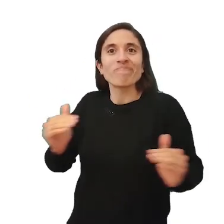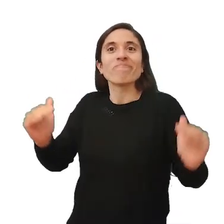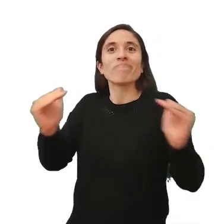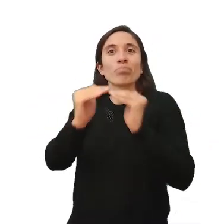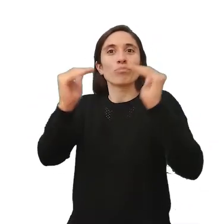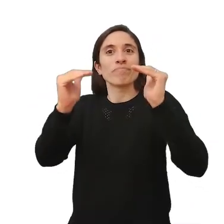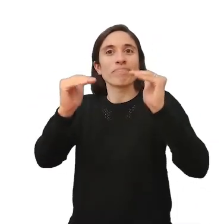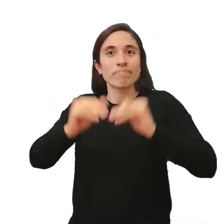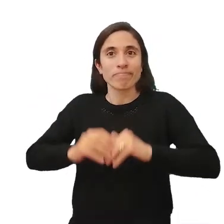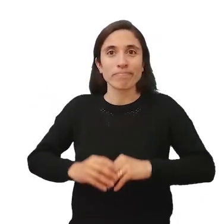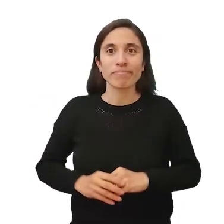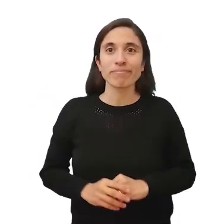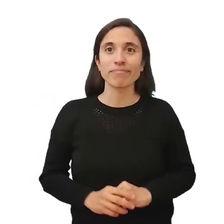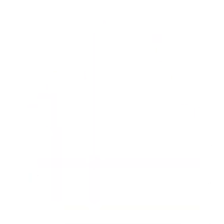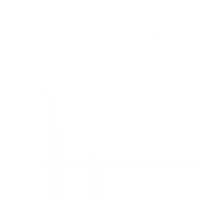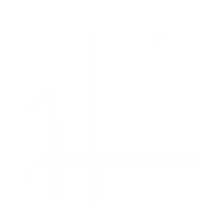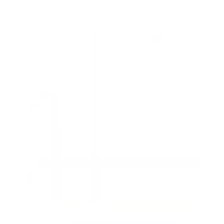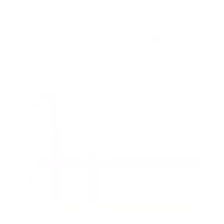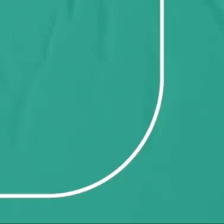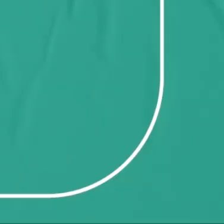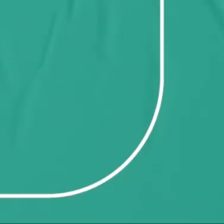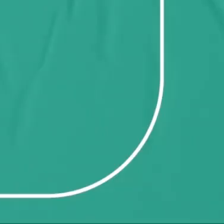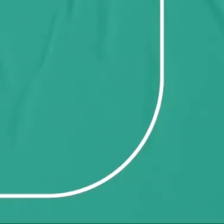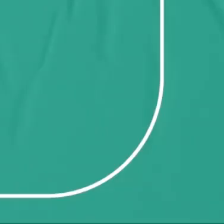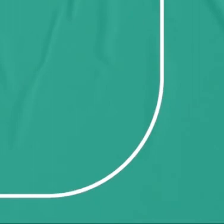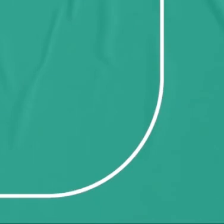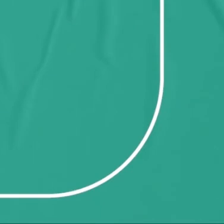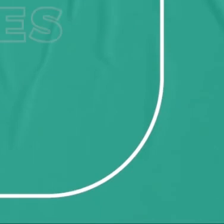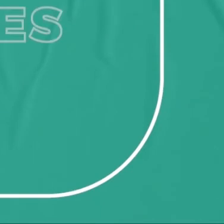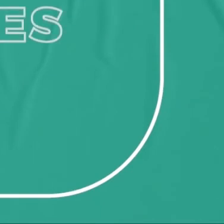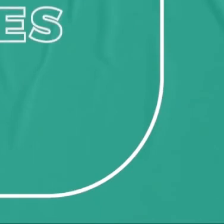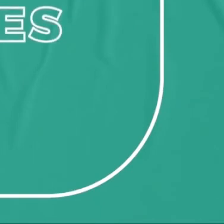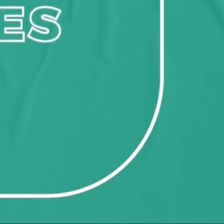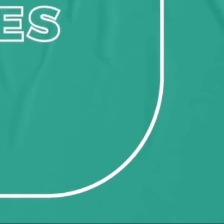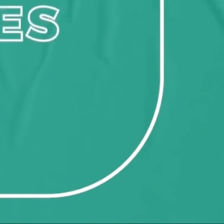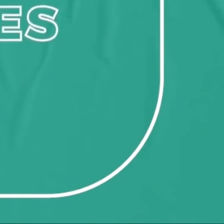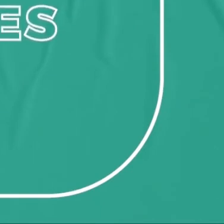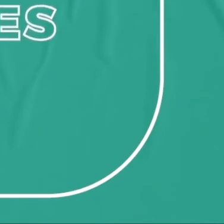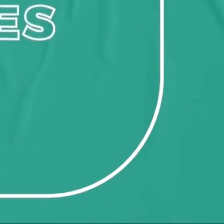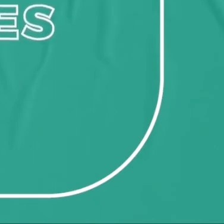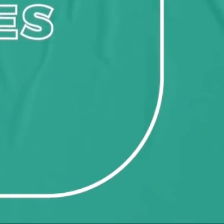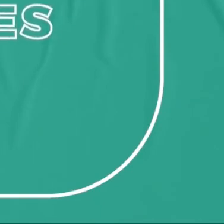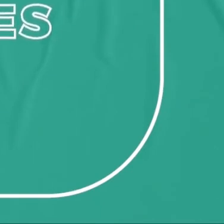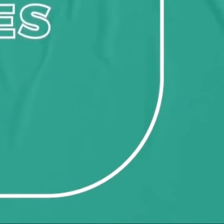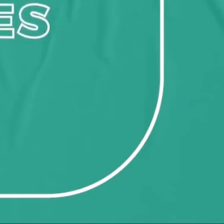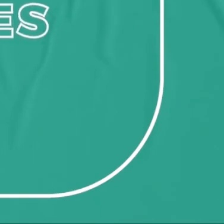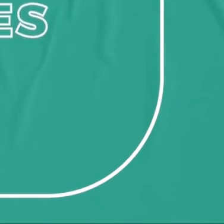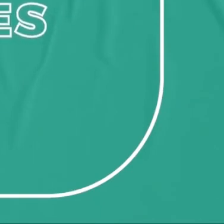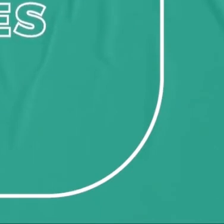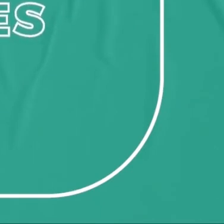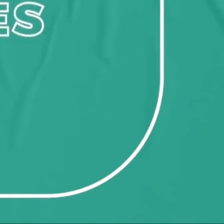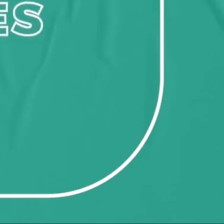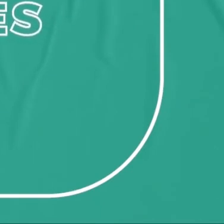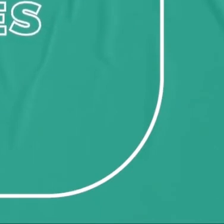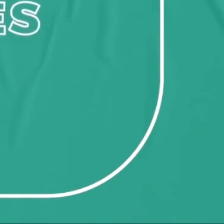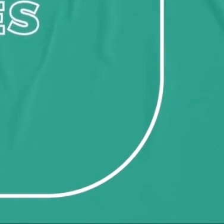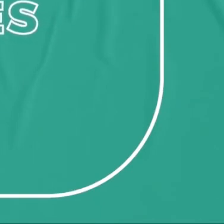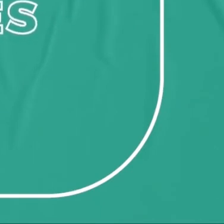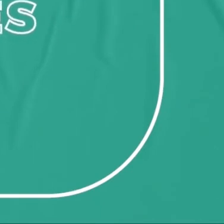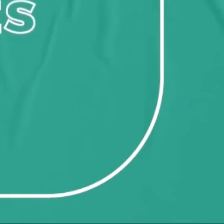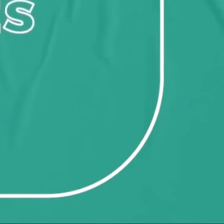igualitario para todas las personas. Premio Fundación Abón. Proyectos solidarios de mujeres para mujeres.